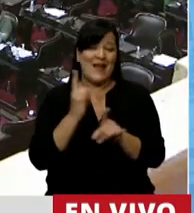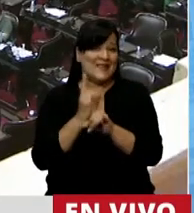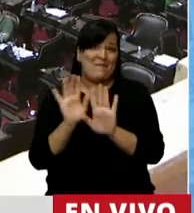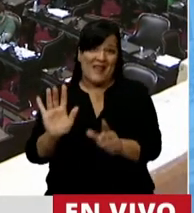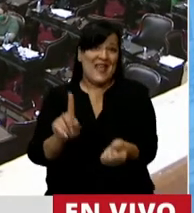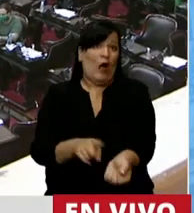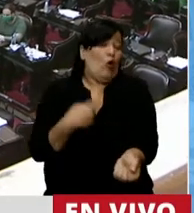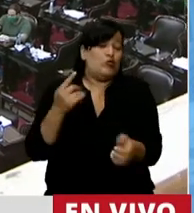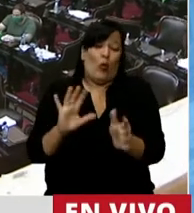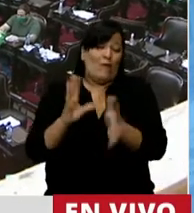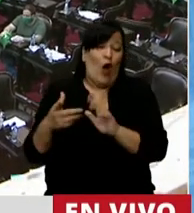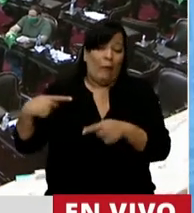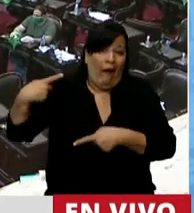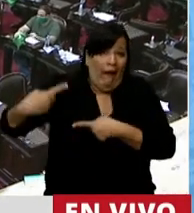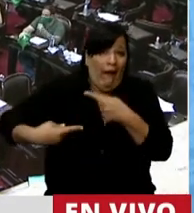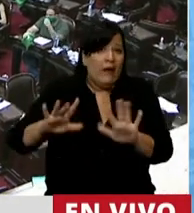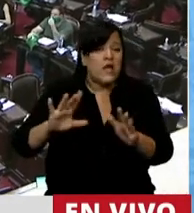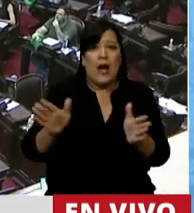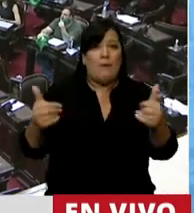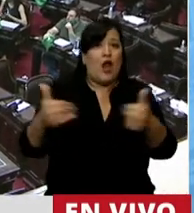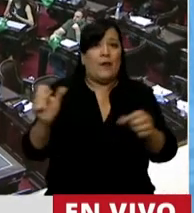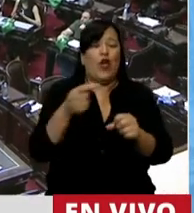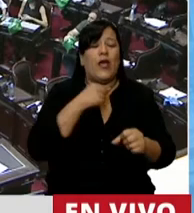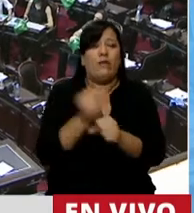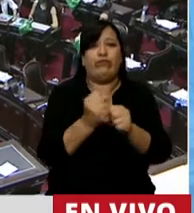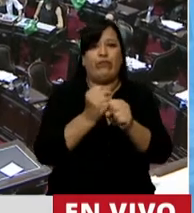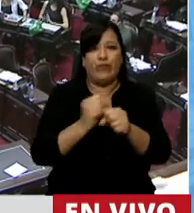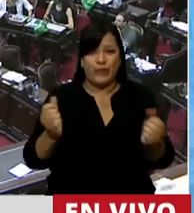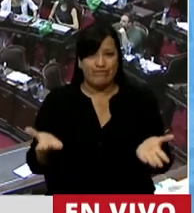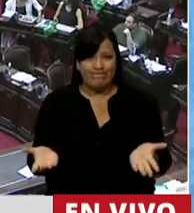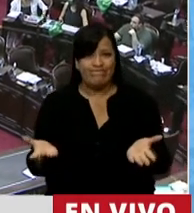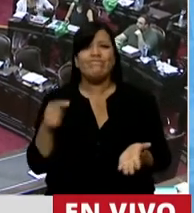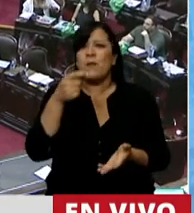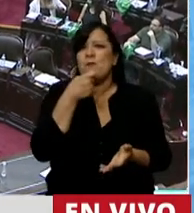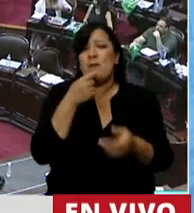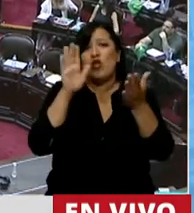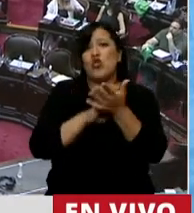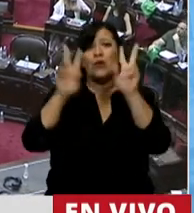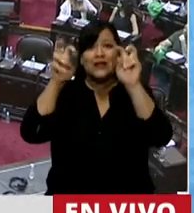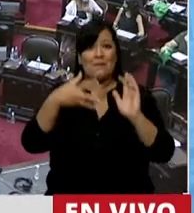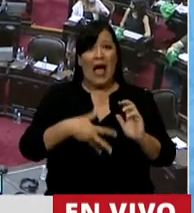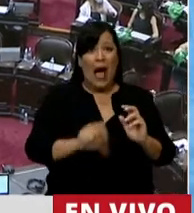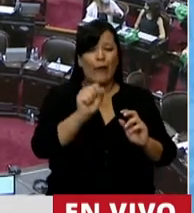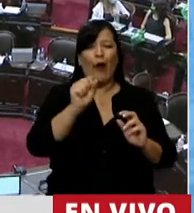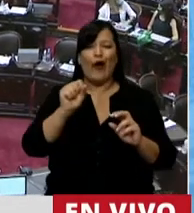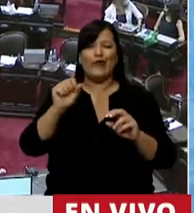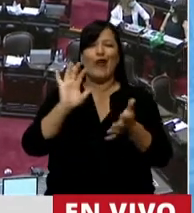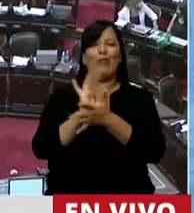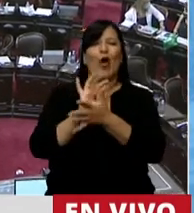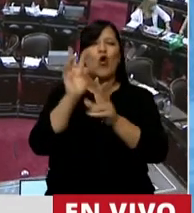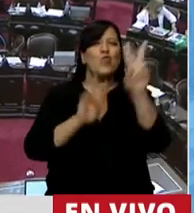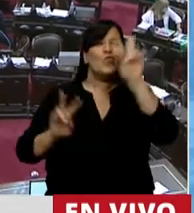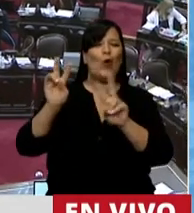últimamente. Está claro que tratando temas como el del aborto, distraen a la gente,